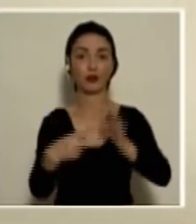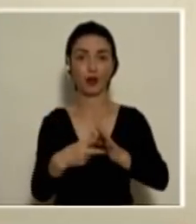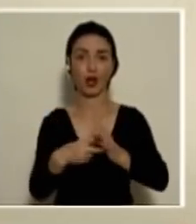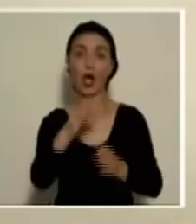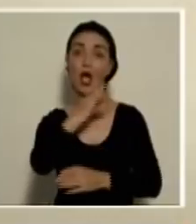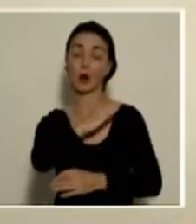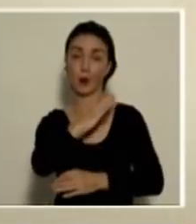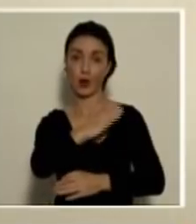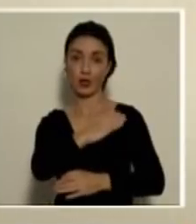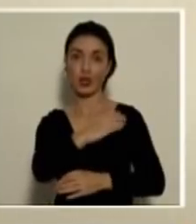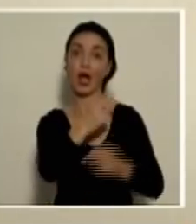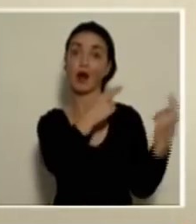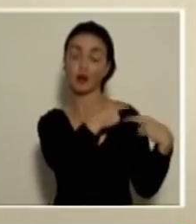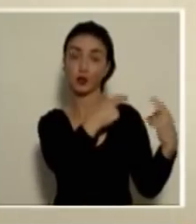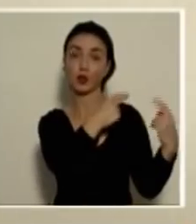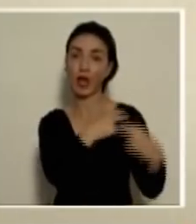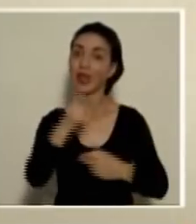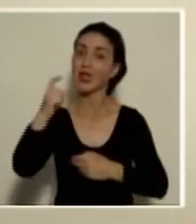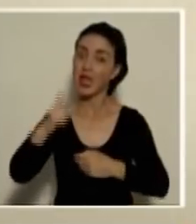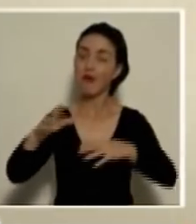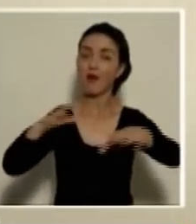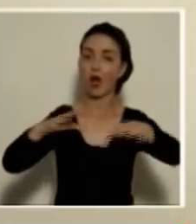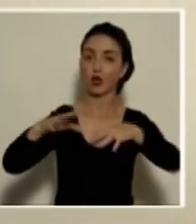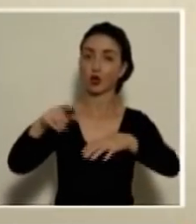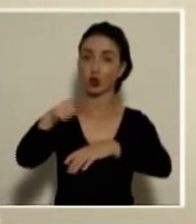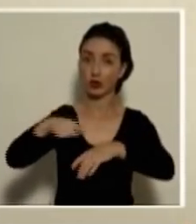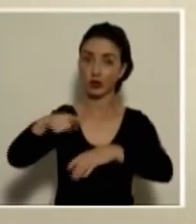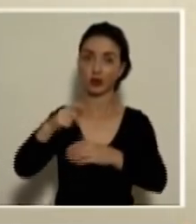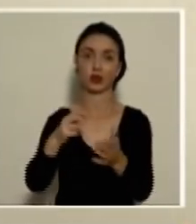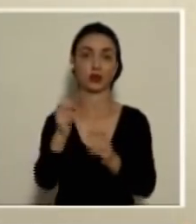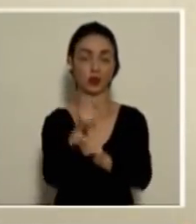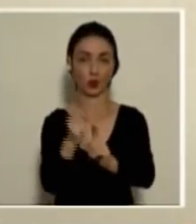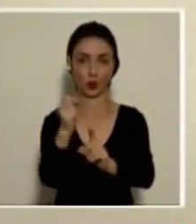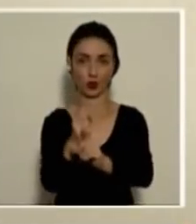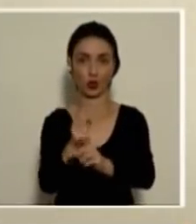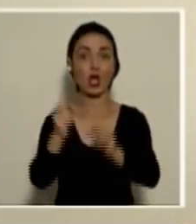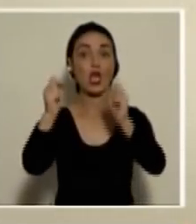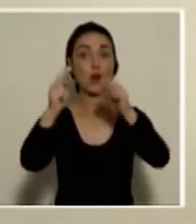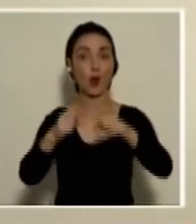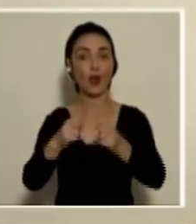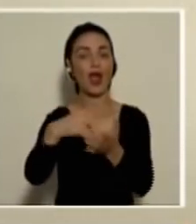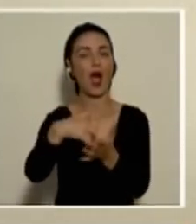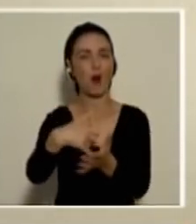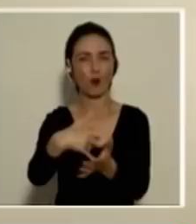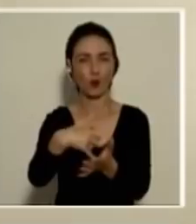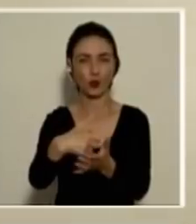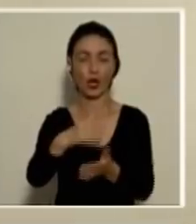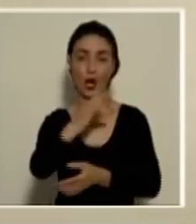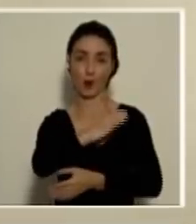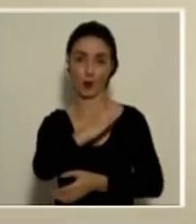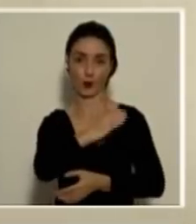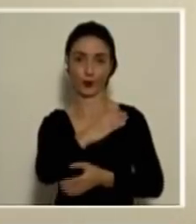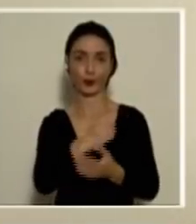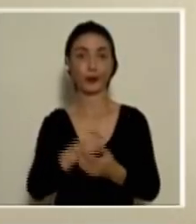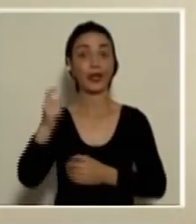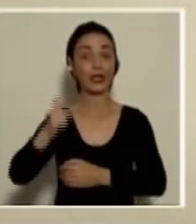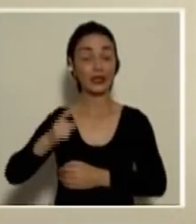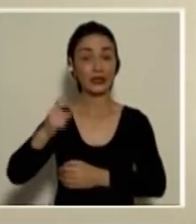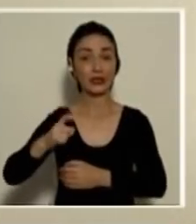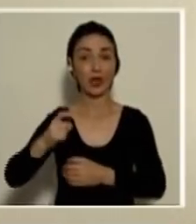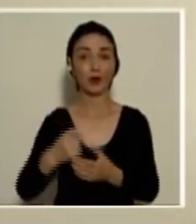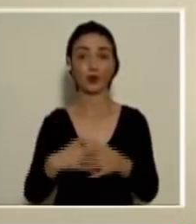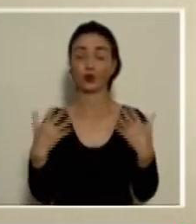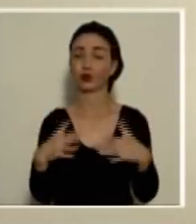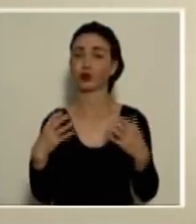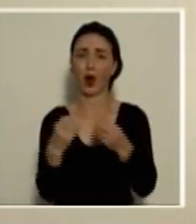policía dentro de su responsabilidad va a tener que tomar acciones en ese sentido y también se podría poner vulnerables a nuestros oficiales que los necesitamos